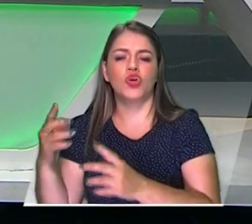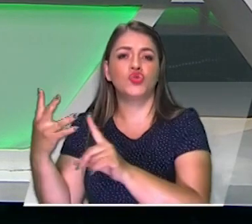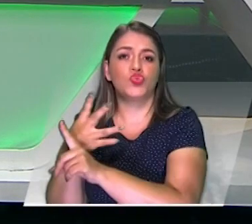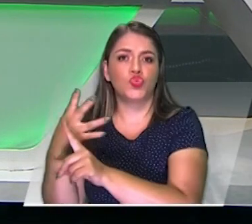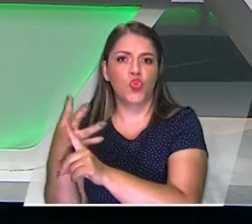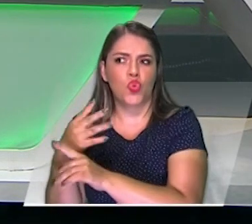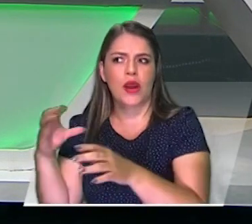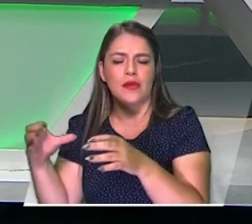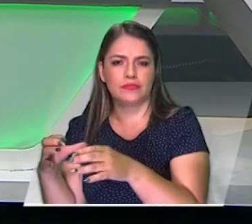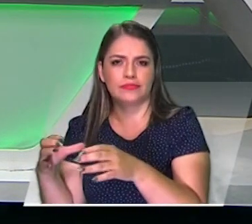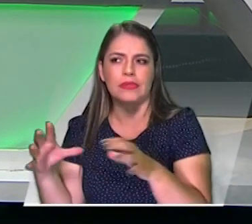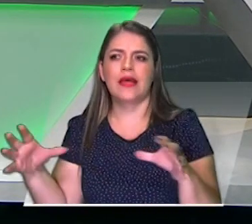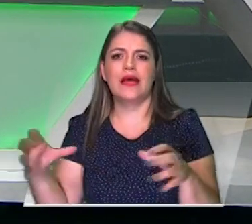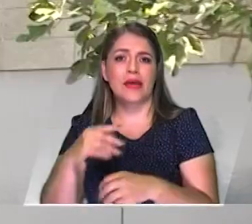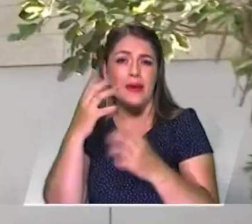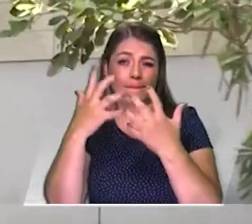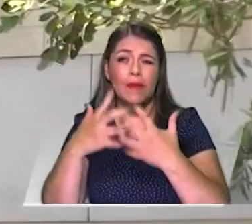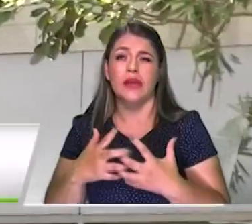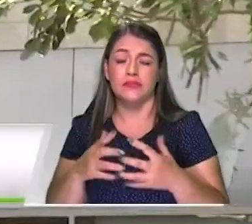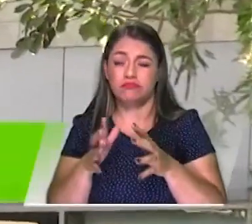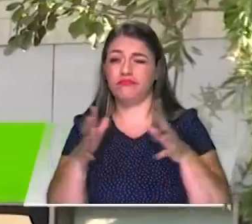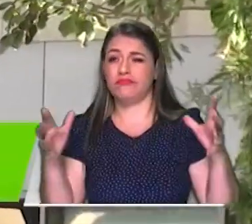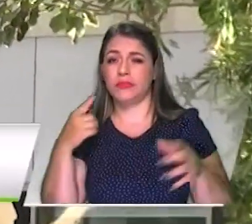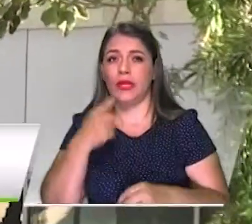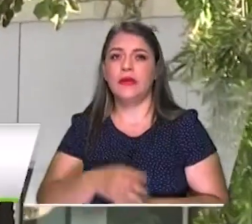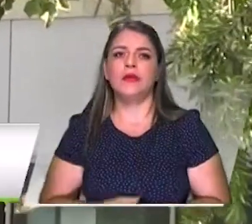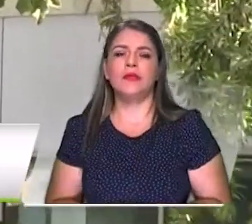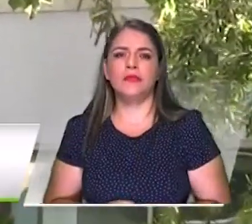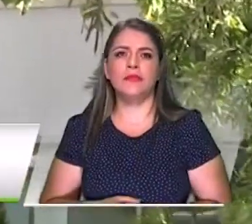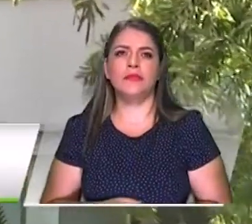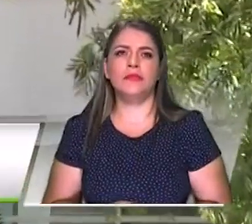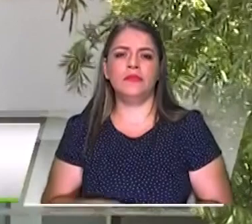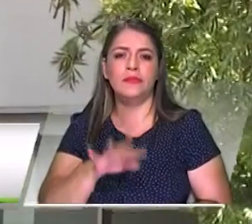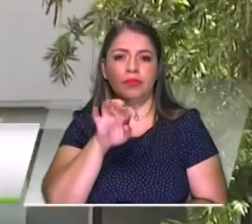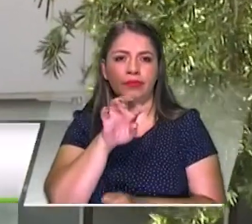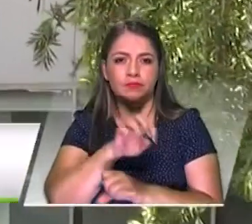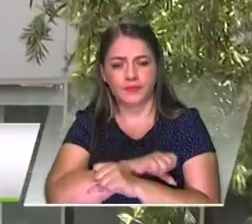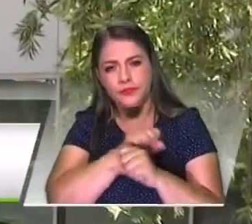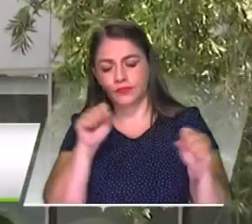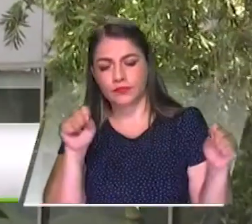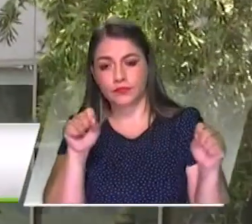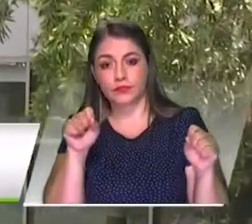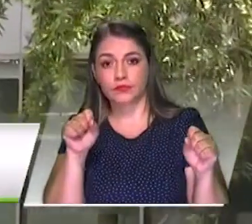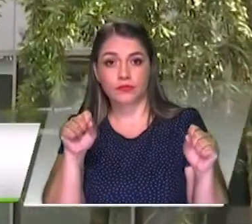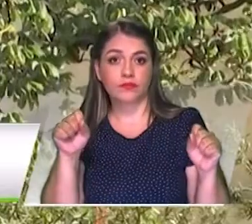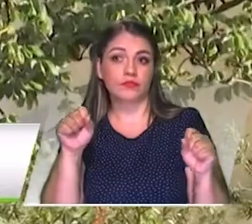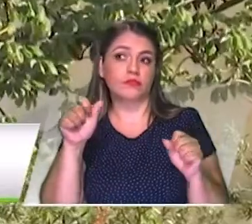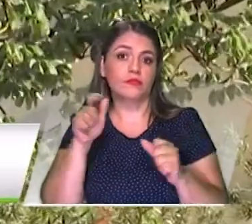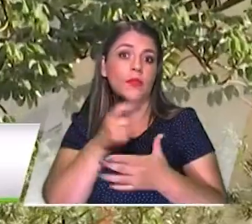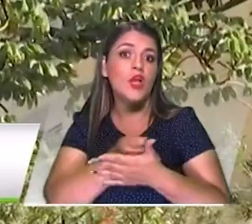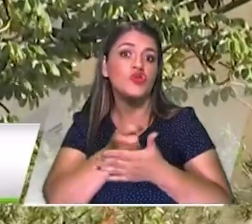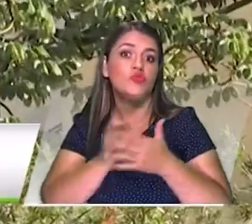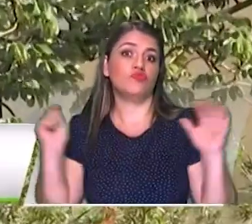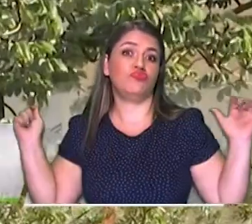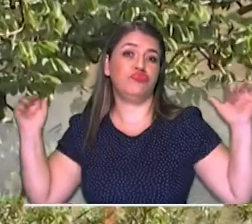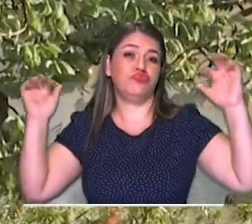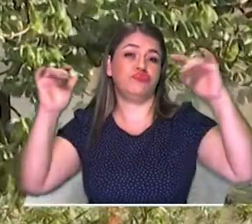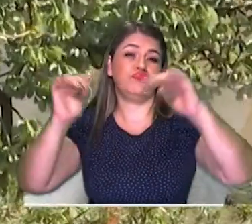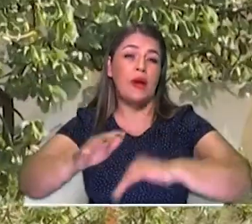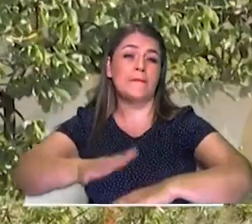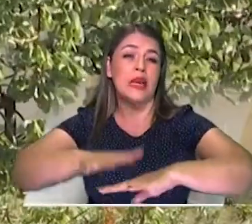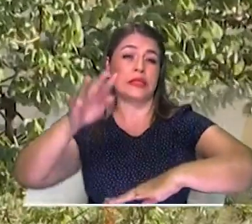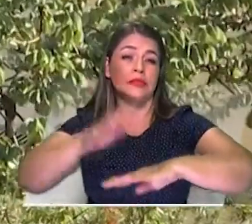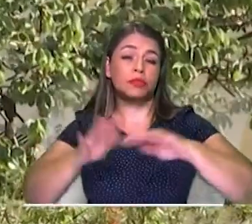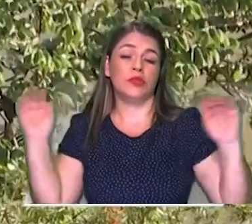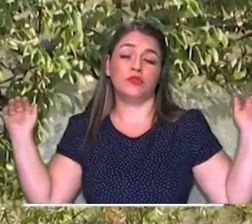empresarial antioqueño. A las 9 de la mañana de este jueves es la cita de los accionistas de Sura en Plaza Mayor. Este